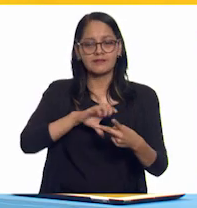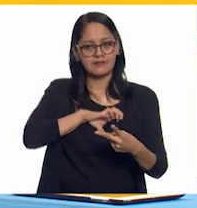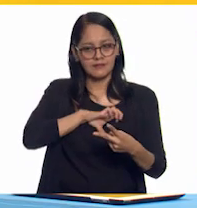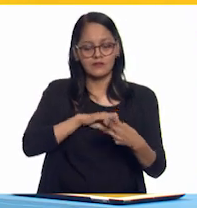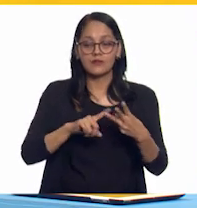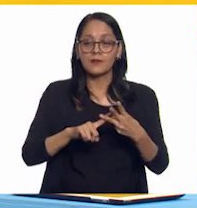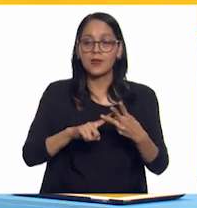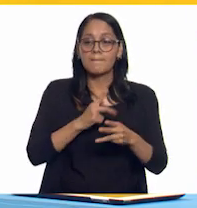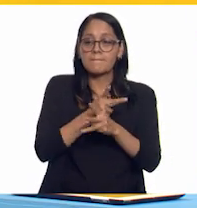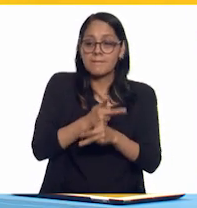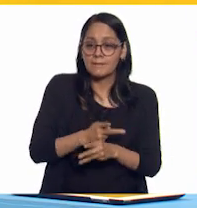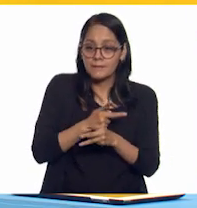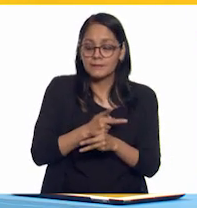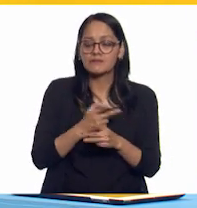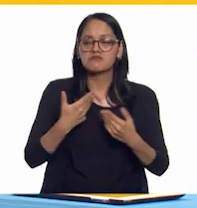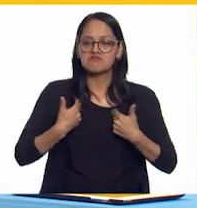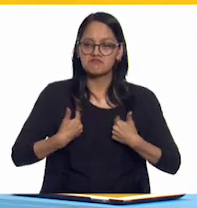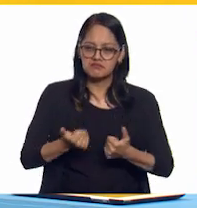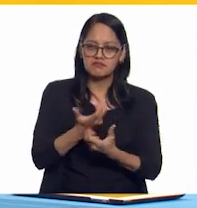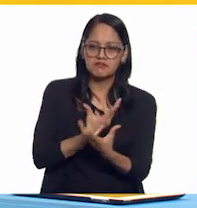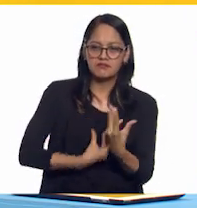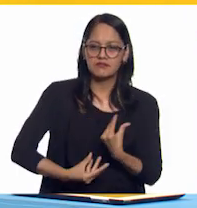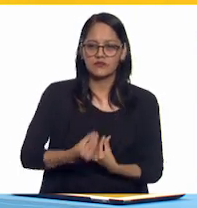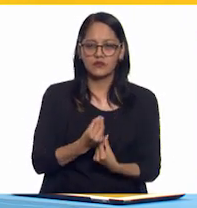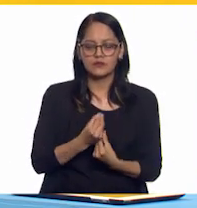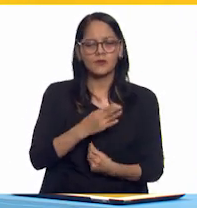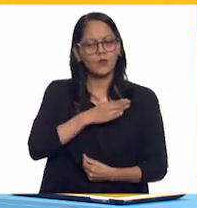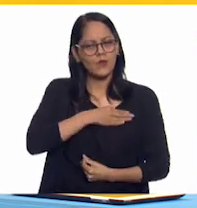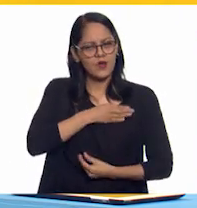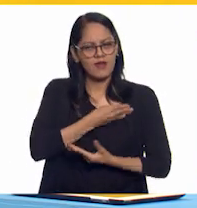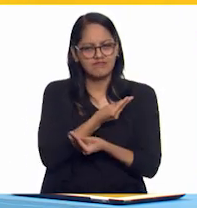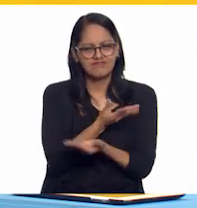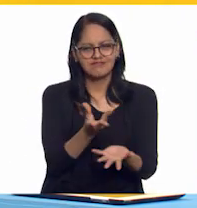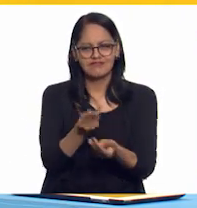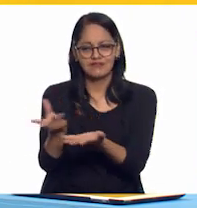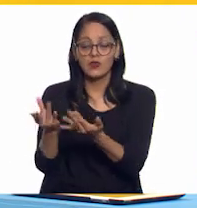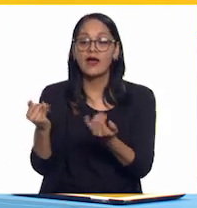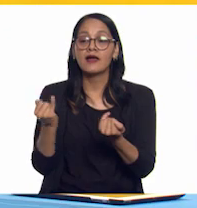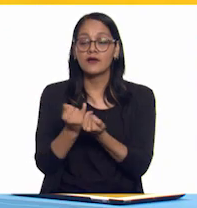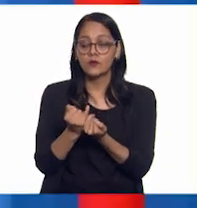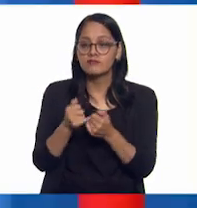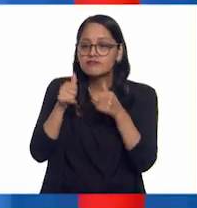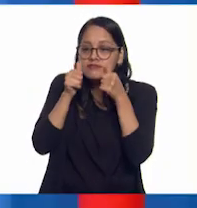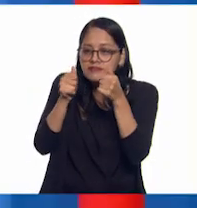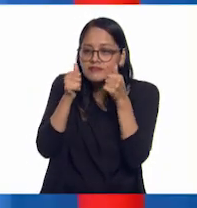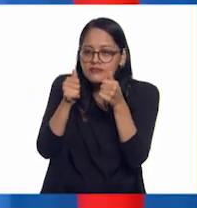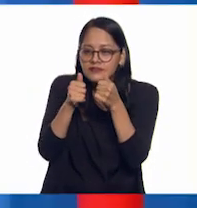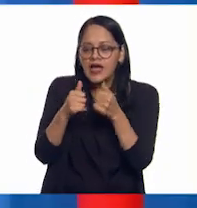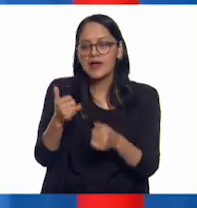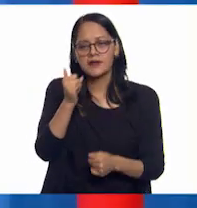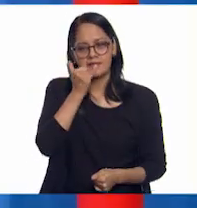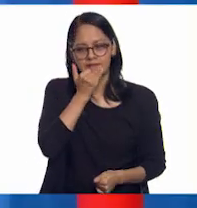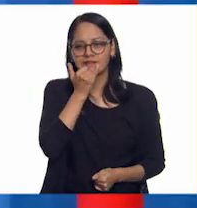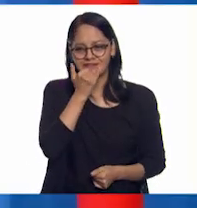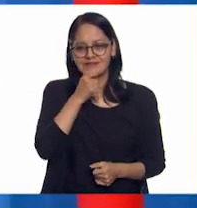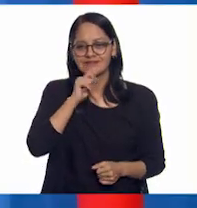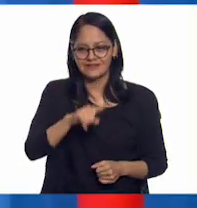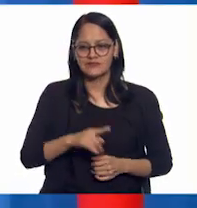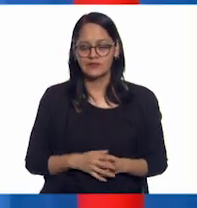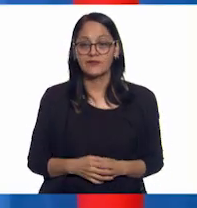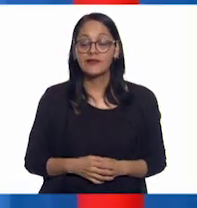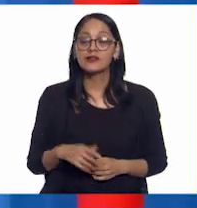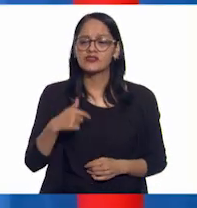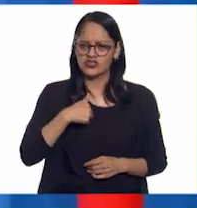comprensión, la generosidad, saber escuchar y saber perdonar. Yo tengo muy buenas amigas y amigos,